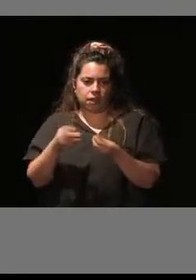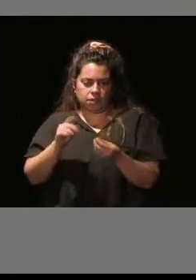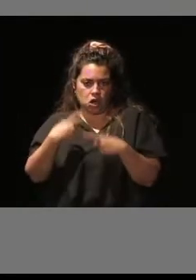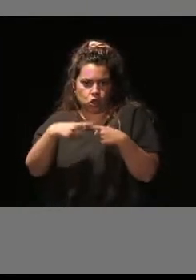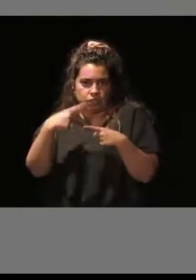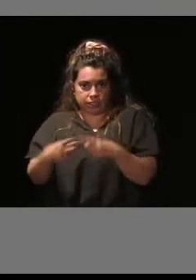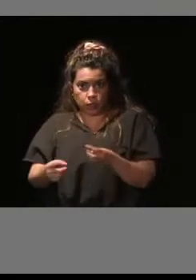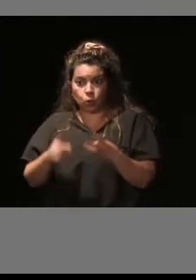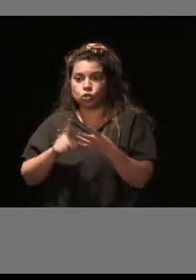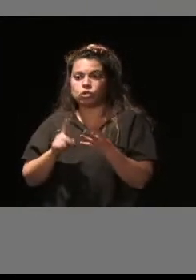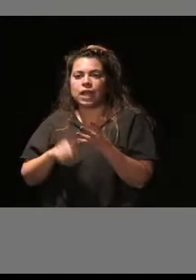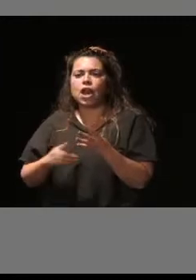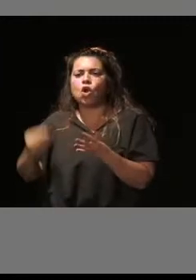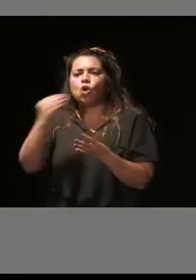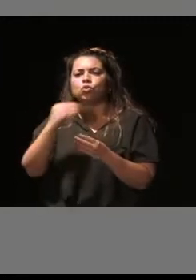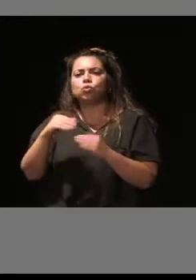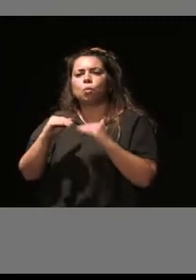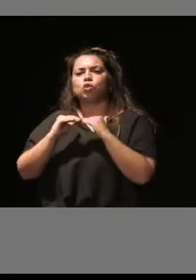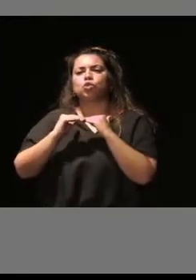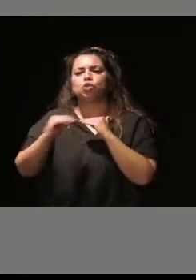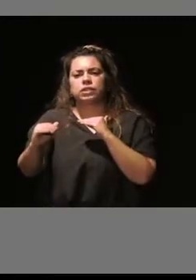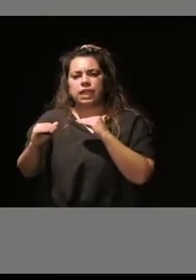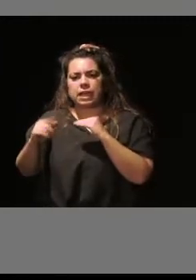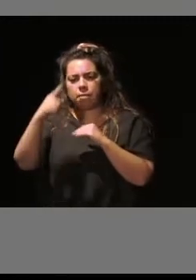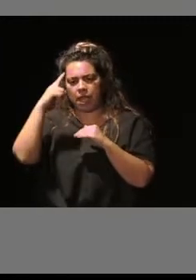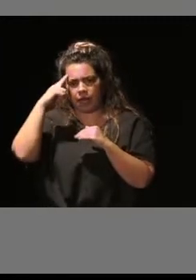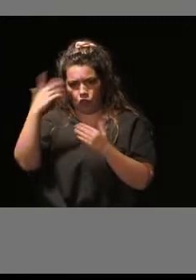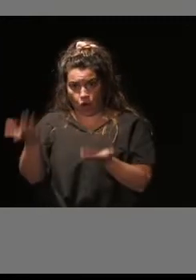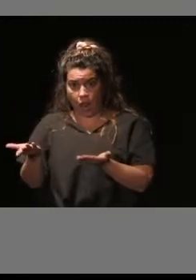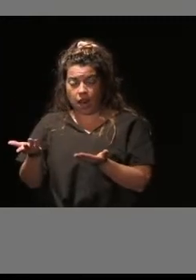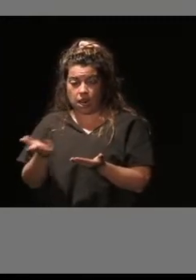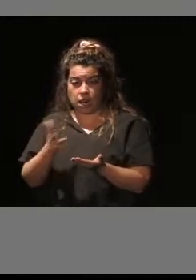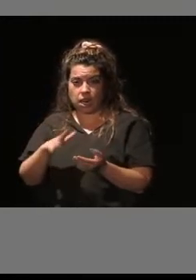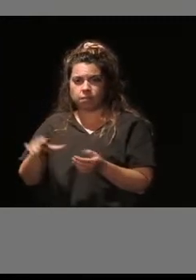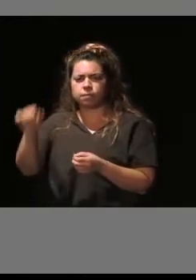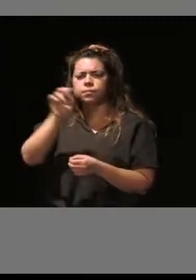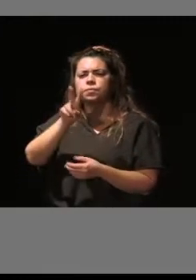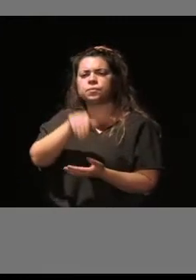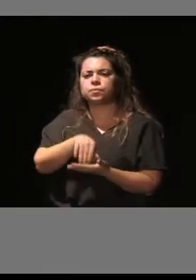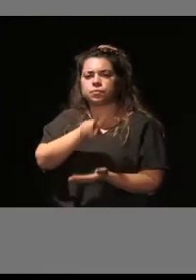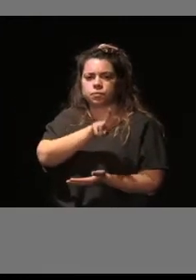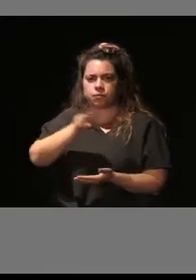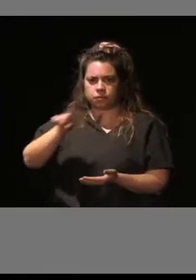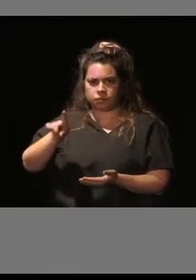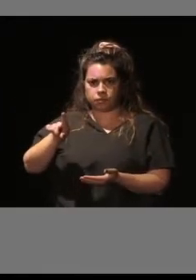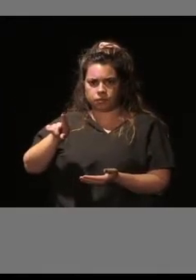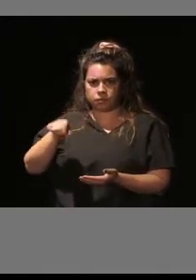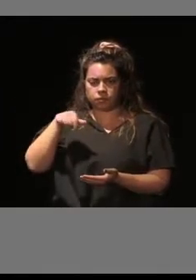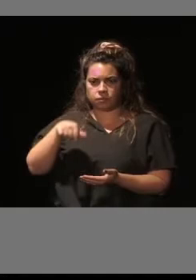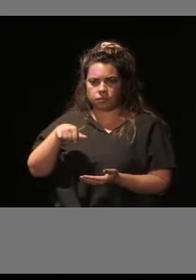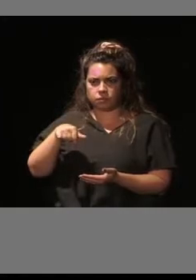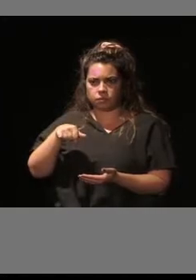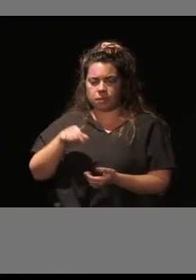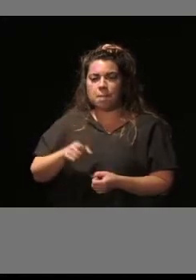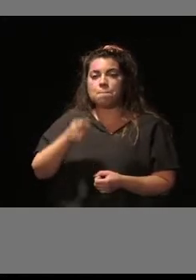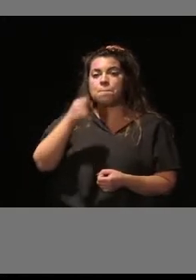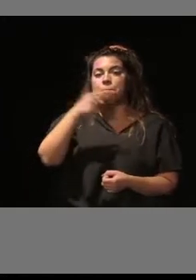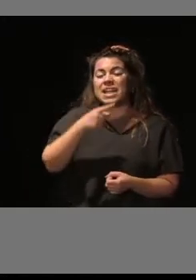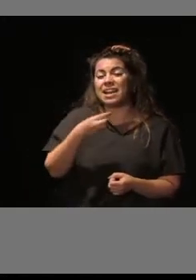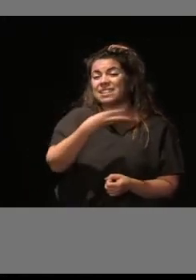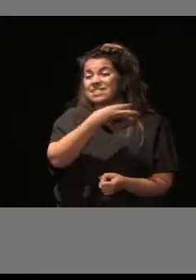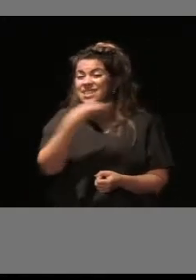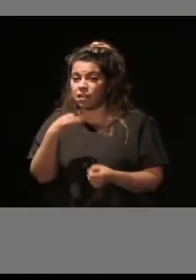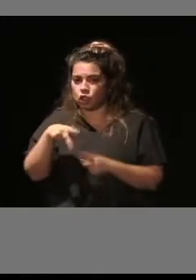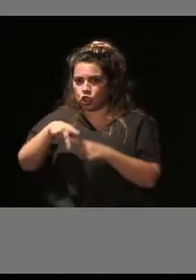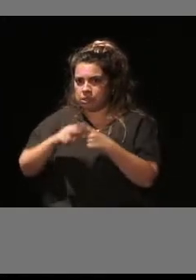sostenible y racional, entre otros. En el año 2021 hemos llegado a desarrollar hasta 1.300 talleres y